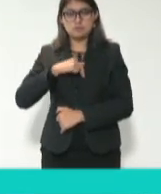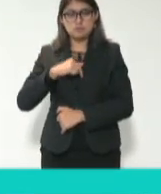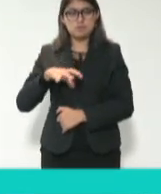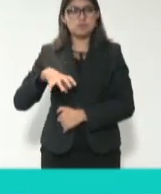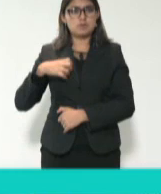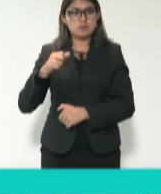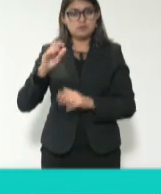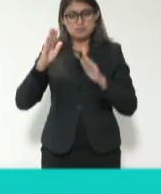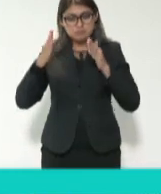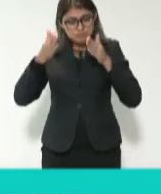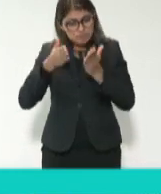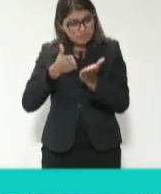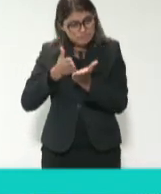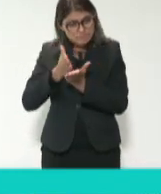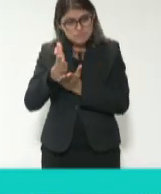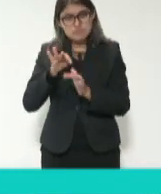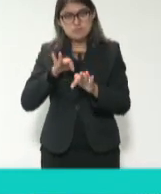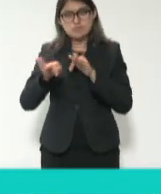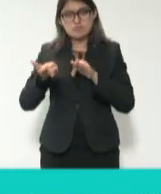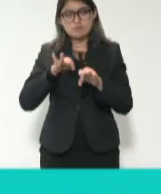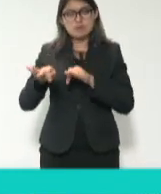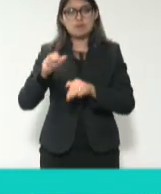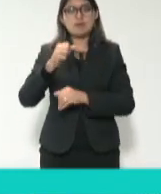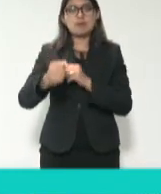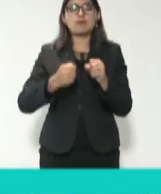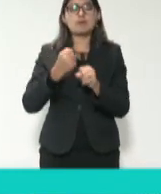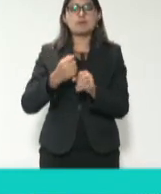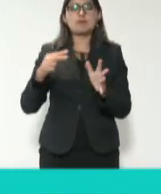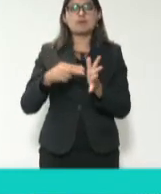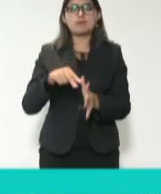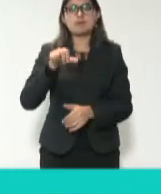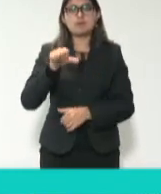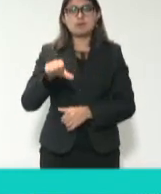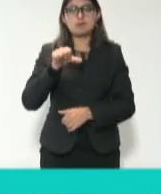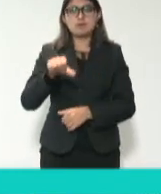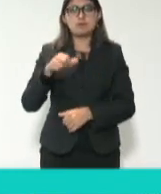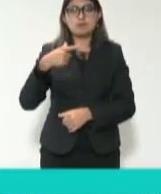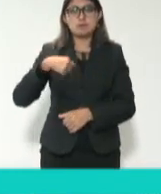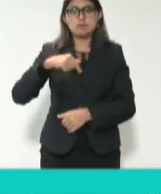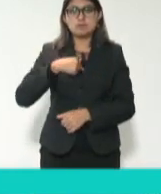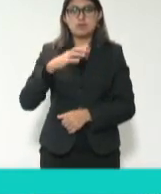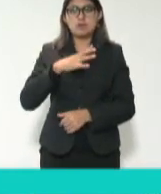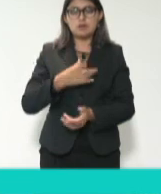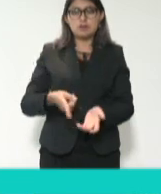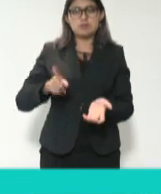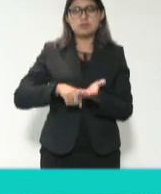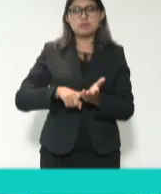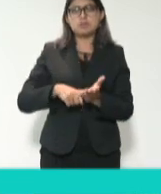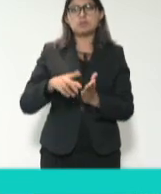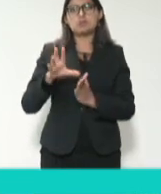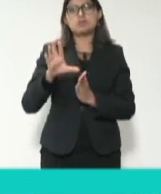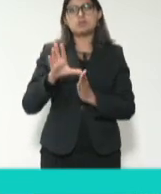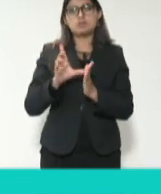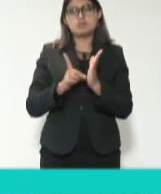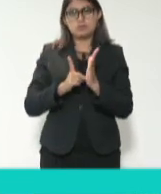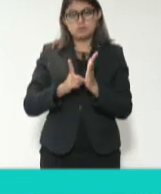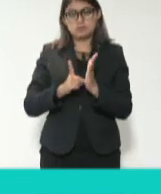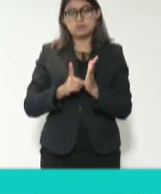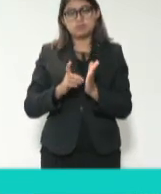en ese sentido. Desde el 2016, contamos con un código de ética. Y